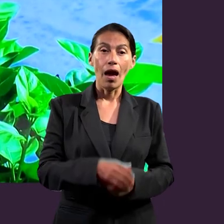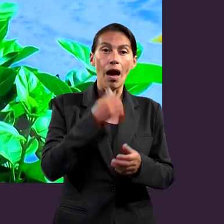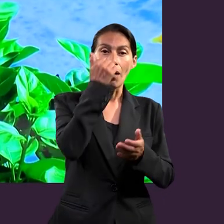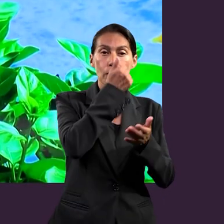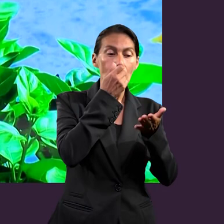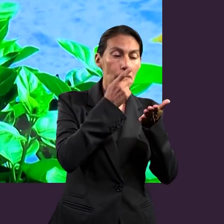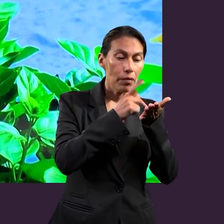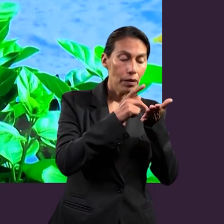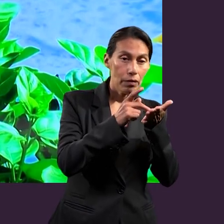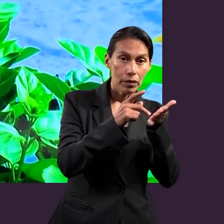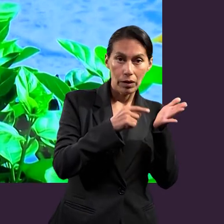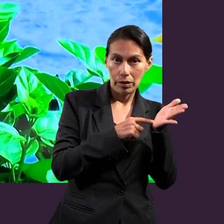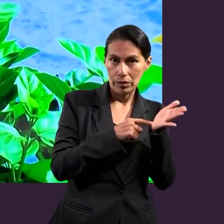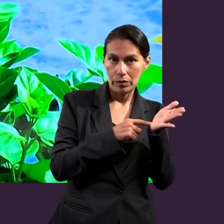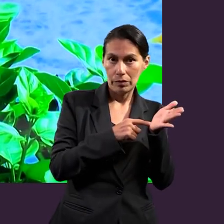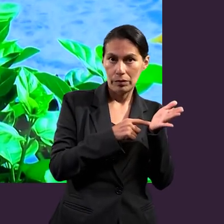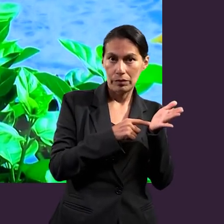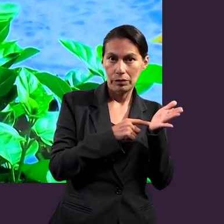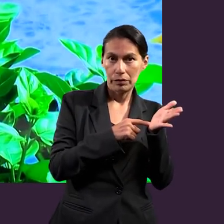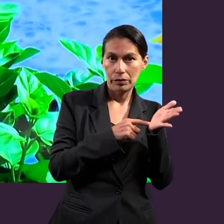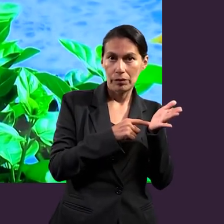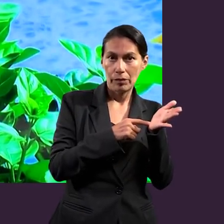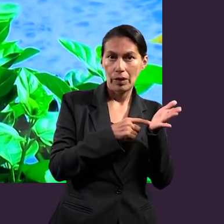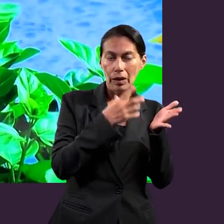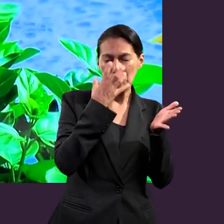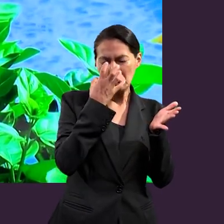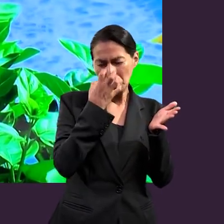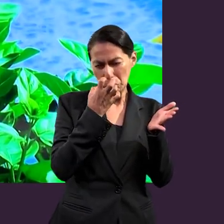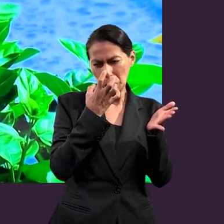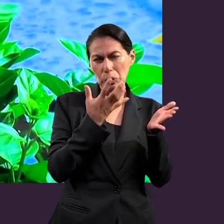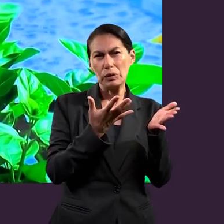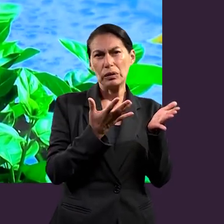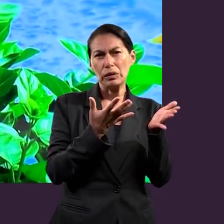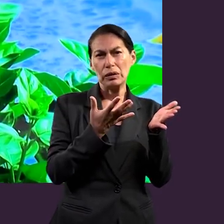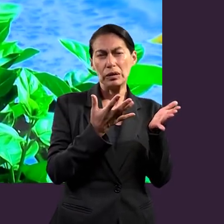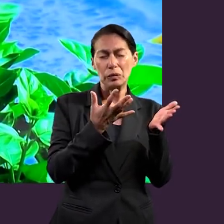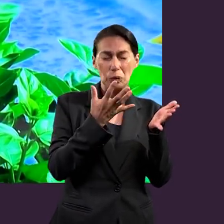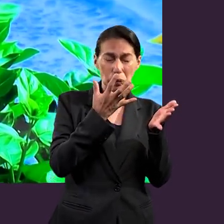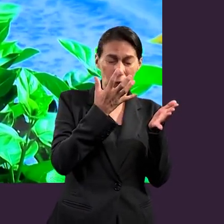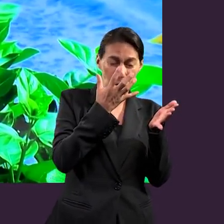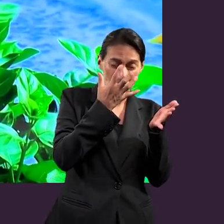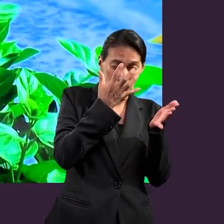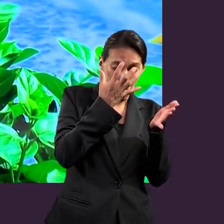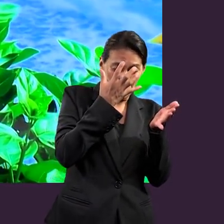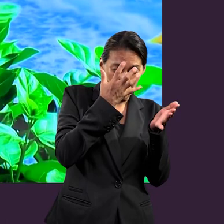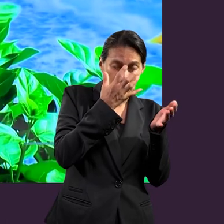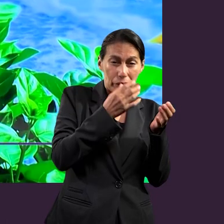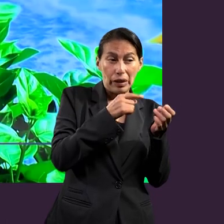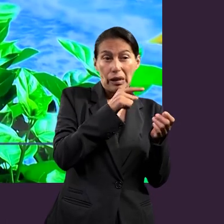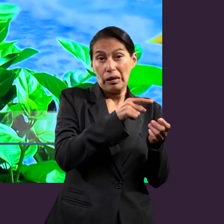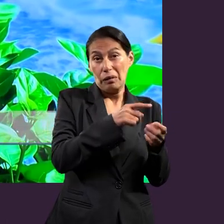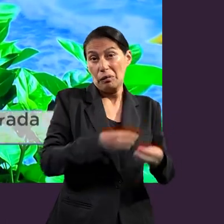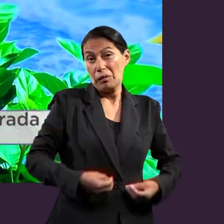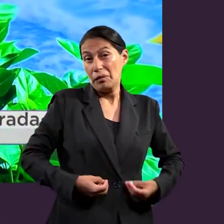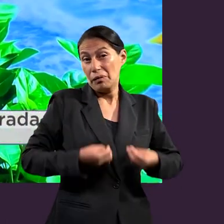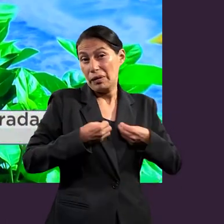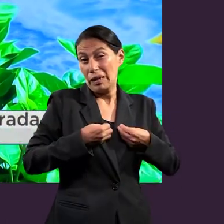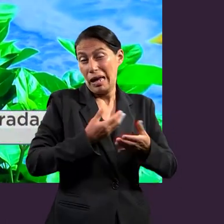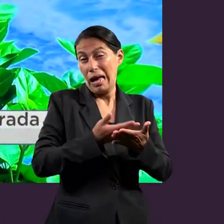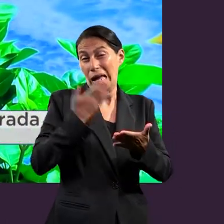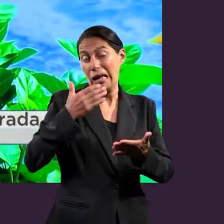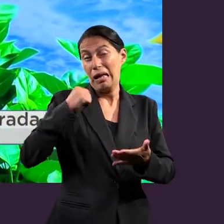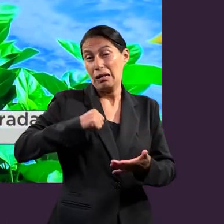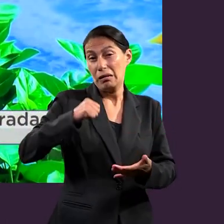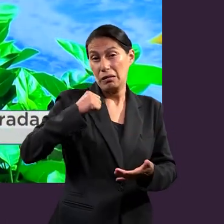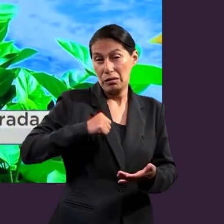El apóstol Pablo destaca aquí la forma triste, vergonzosa que vivían